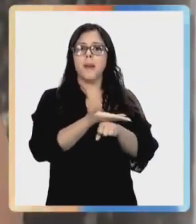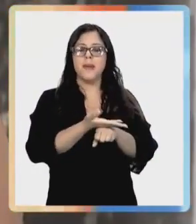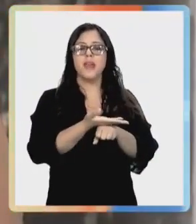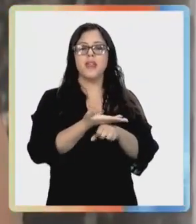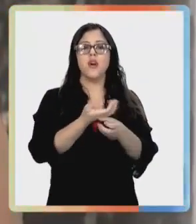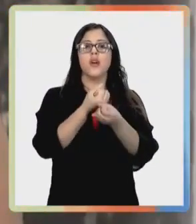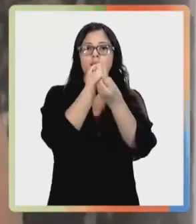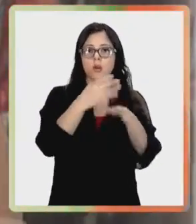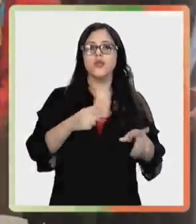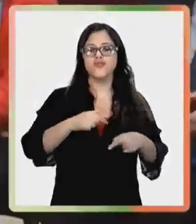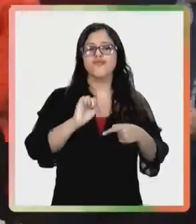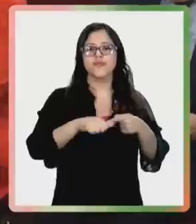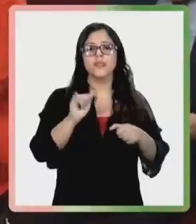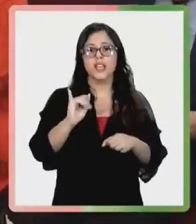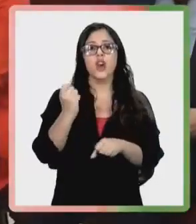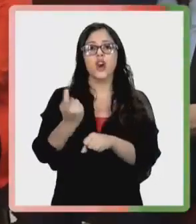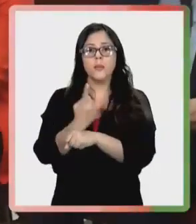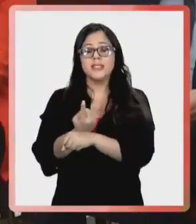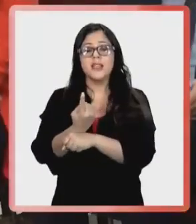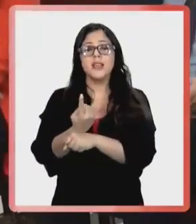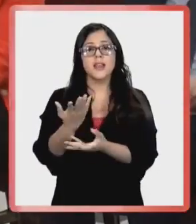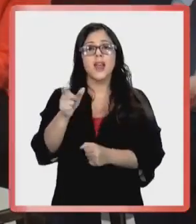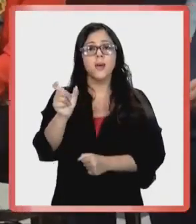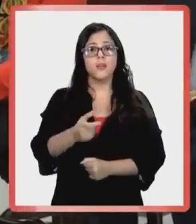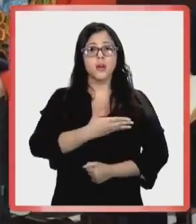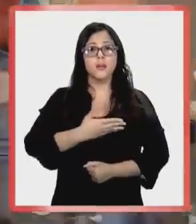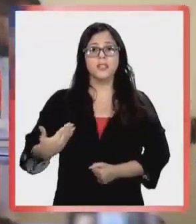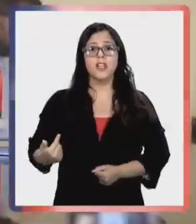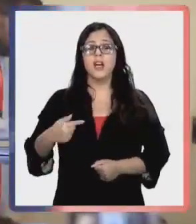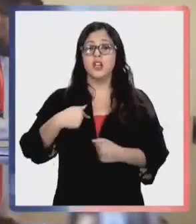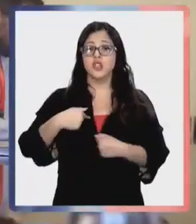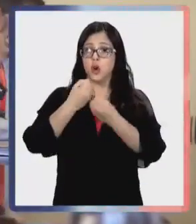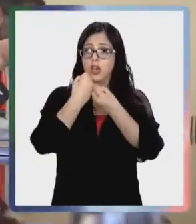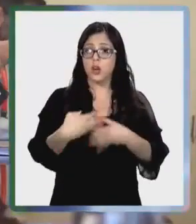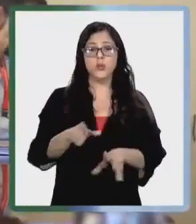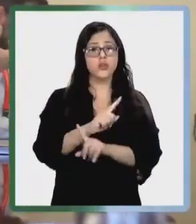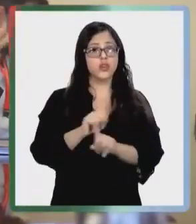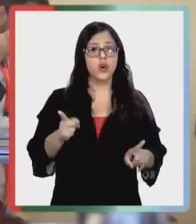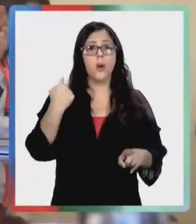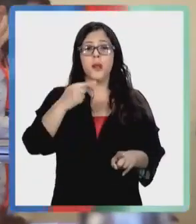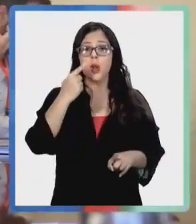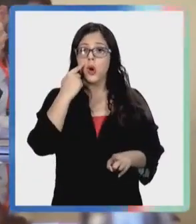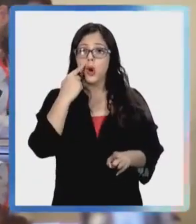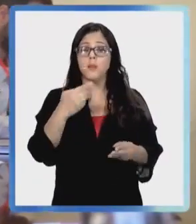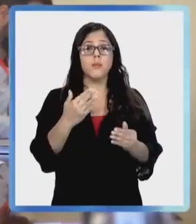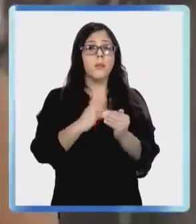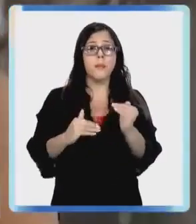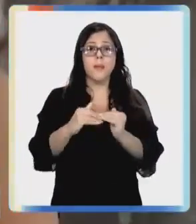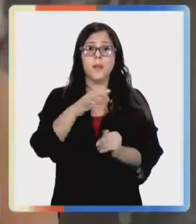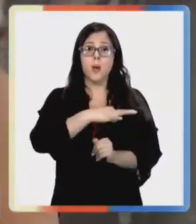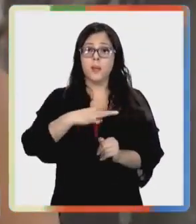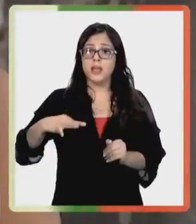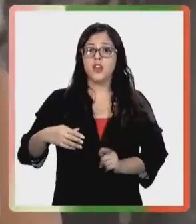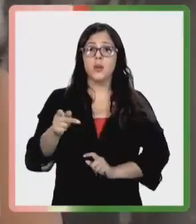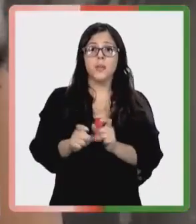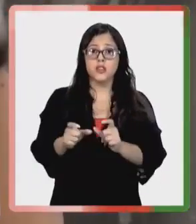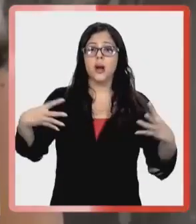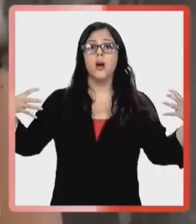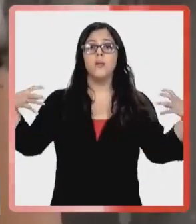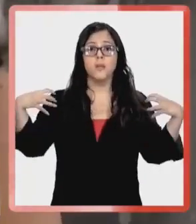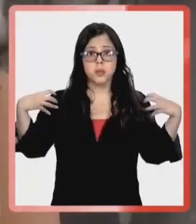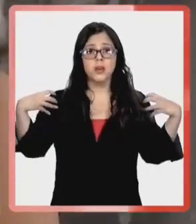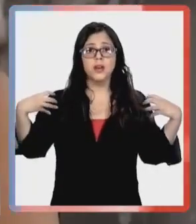renuncia, cuestión que yo acepté de manera inmediata. Por supuesto que conversé con el presidente, yo no voy a presentar mi renuncia, pero como todos los ministros,